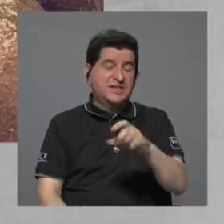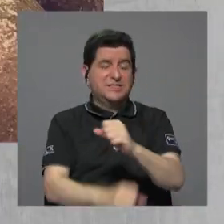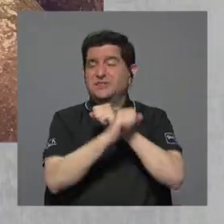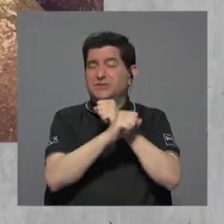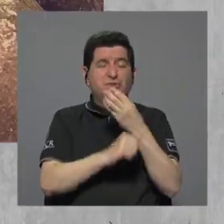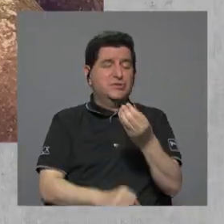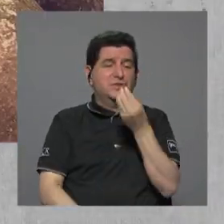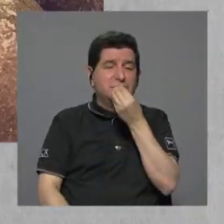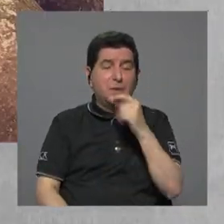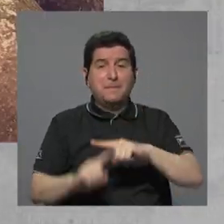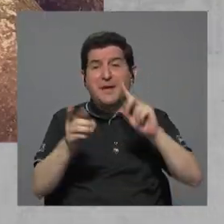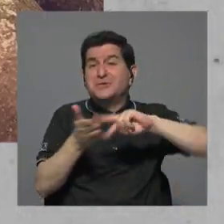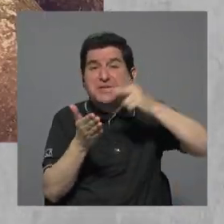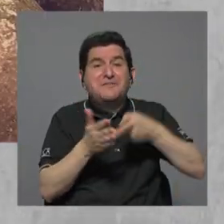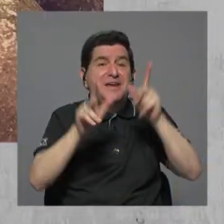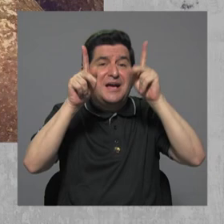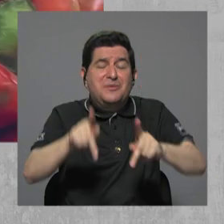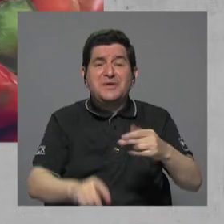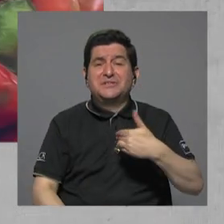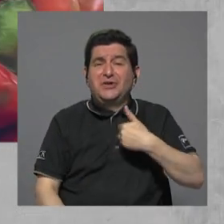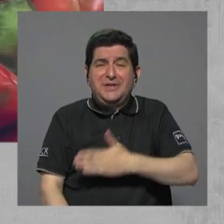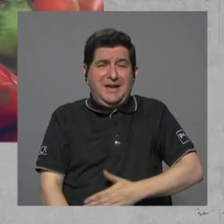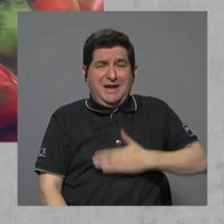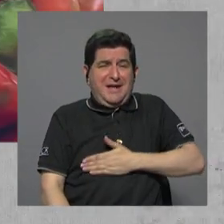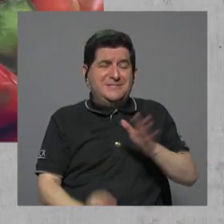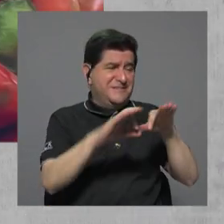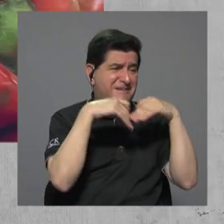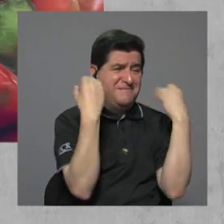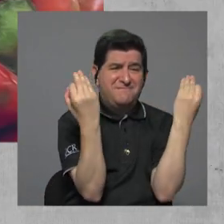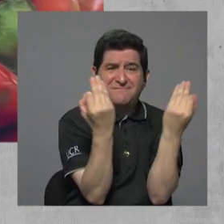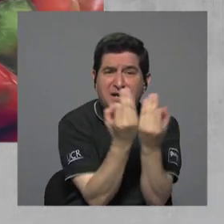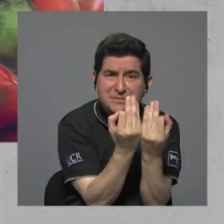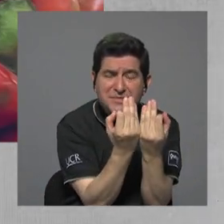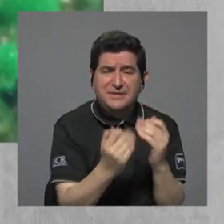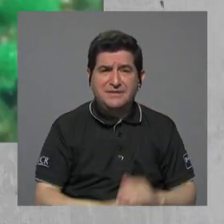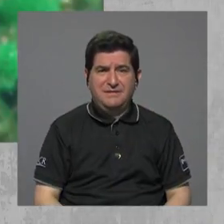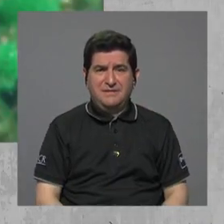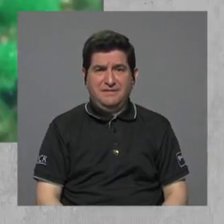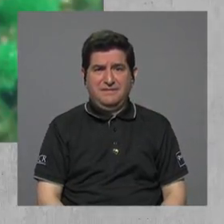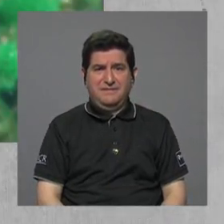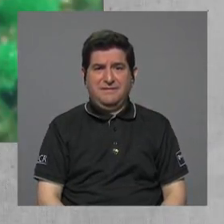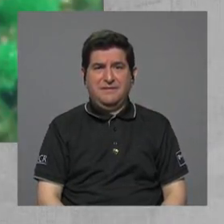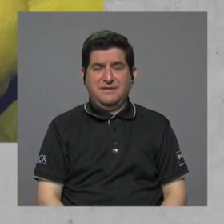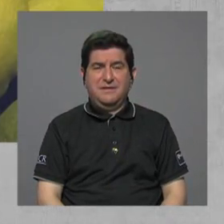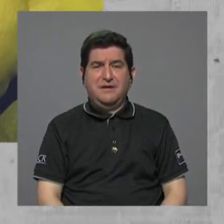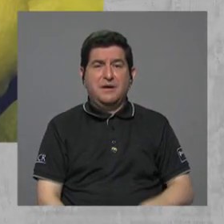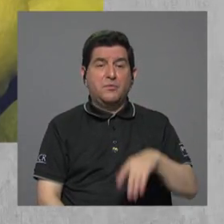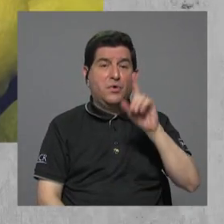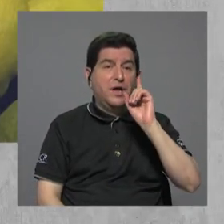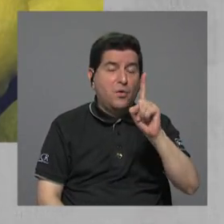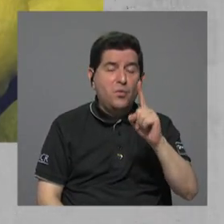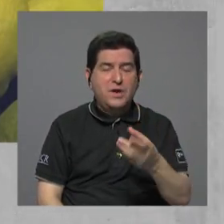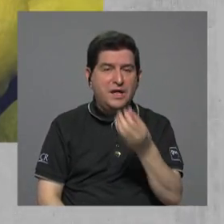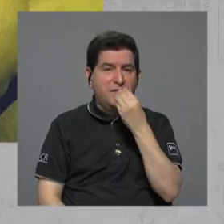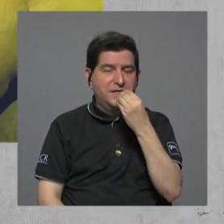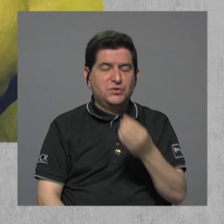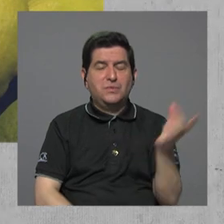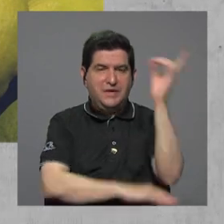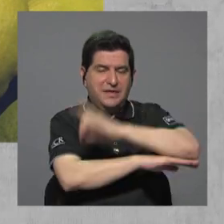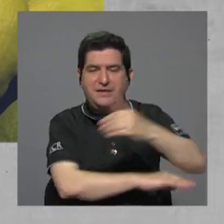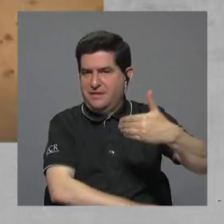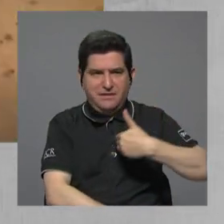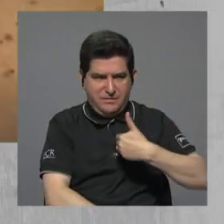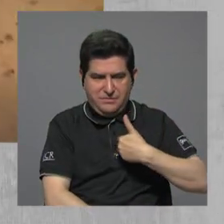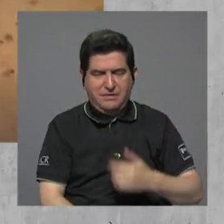alimentaria, pero es personas con hambre en las familias y... Por no hacer una de esas comidas. Correcto. Hay otro